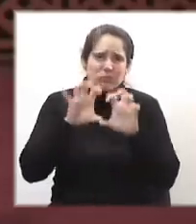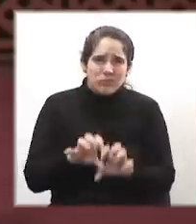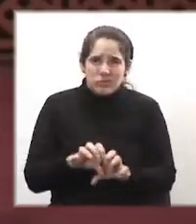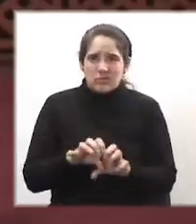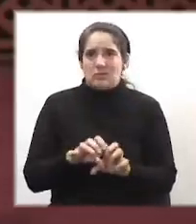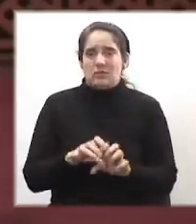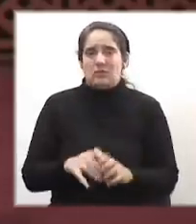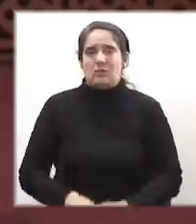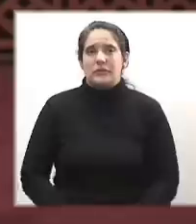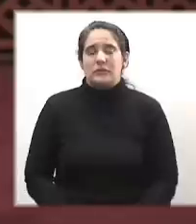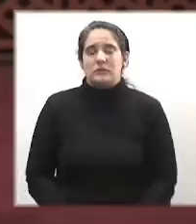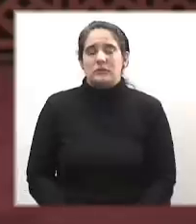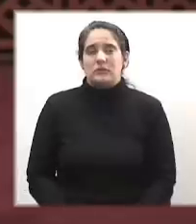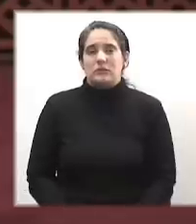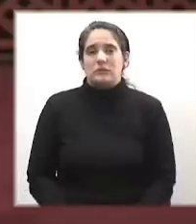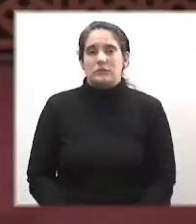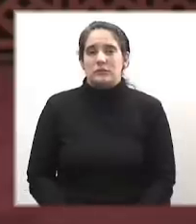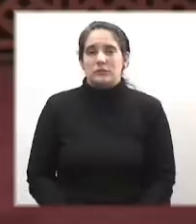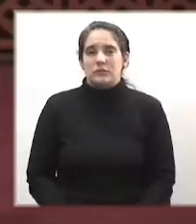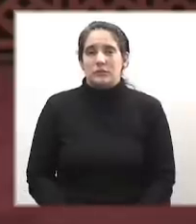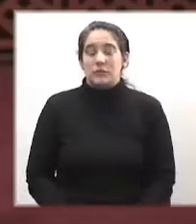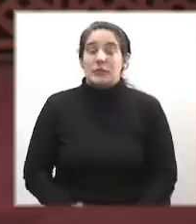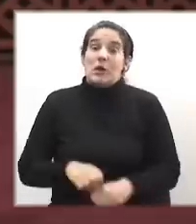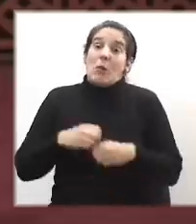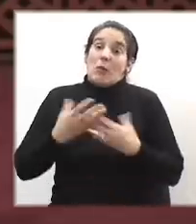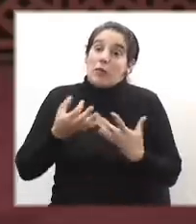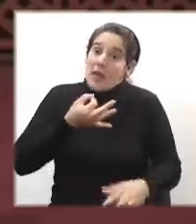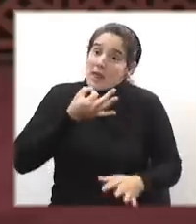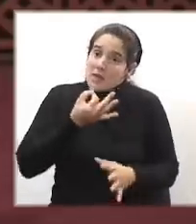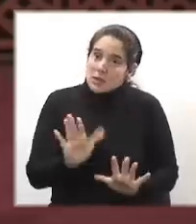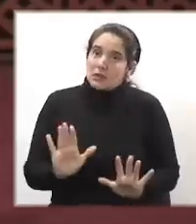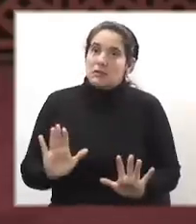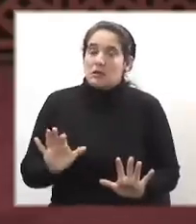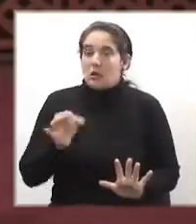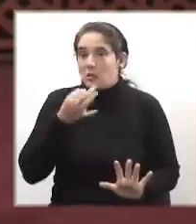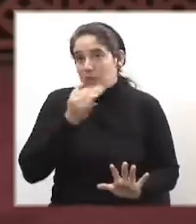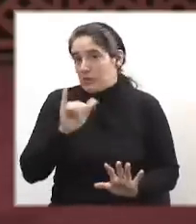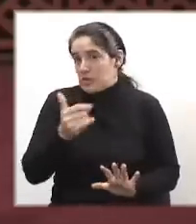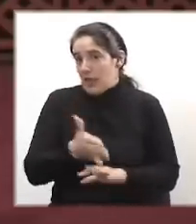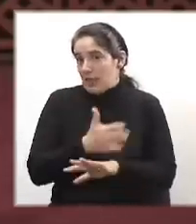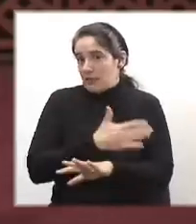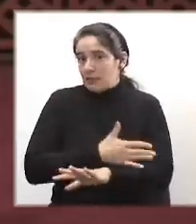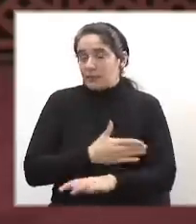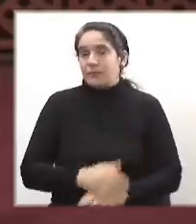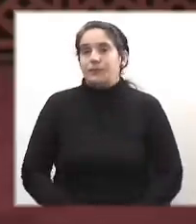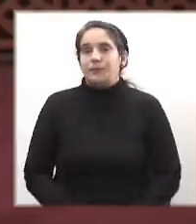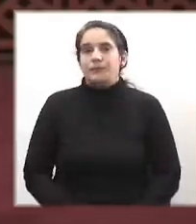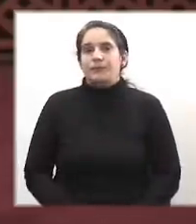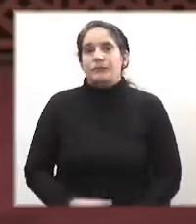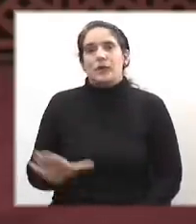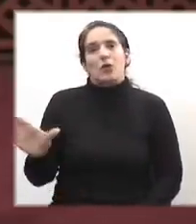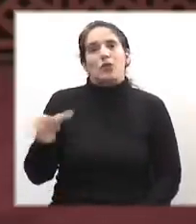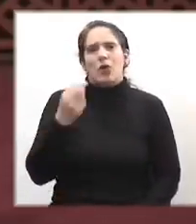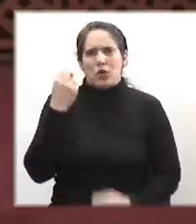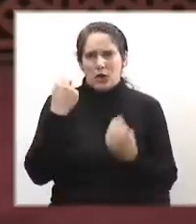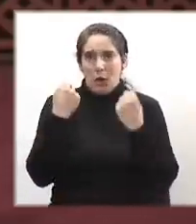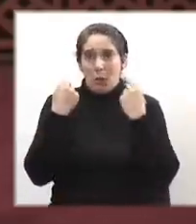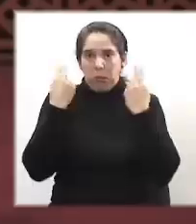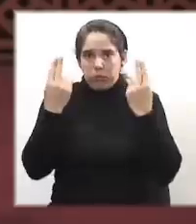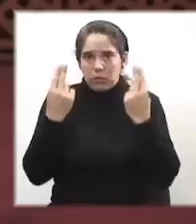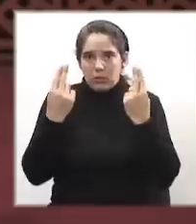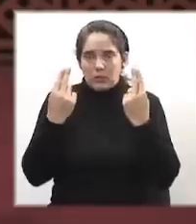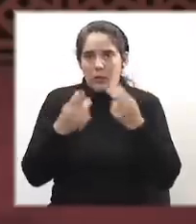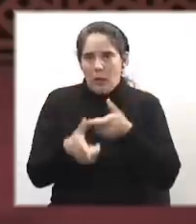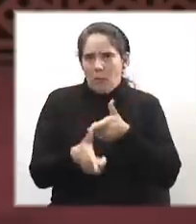opinión pública. Podrá decirse, como se dijo, que todos los que se levantaron en